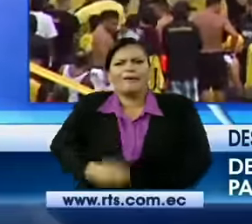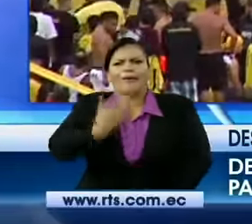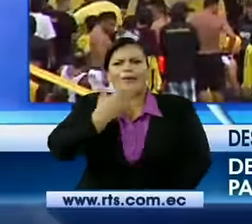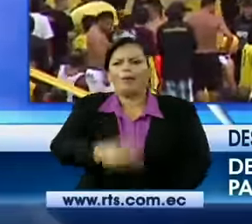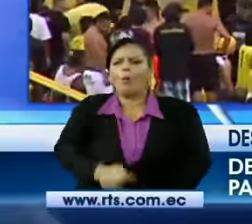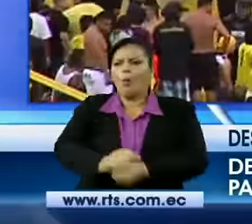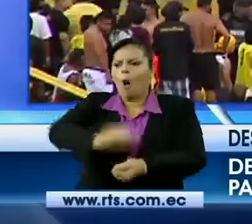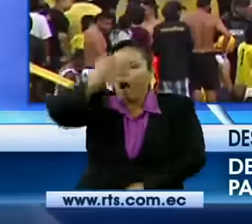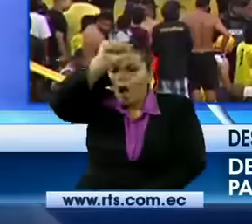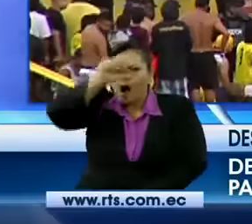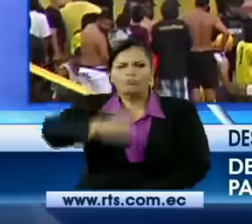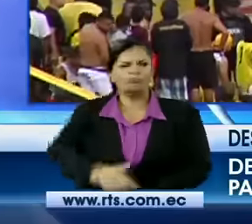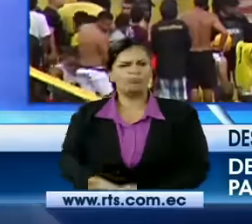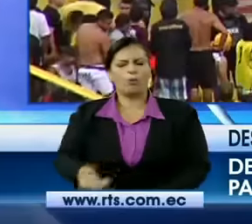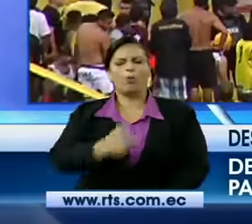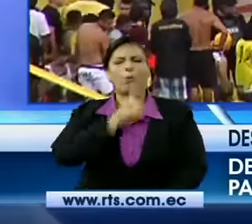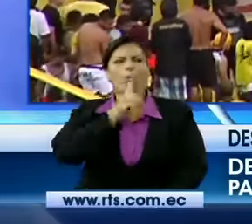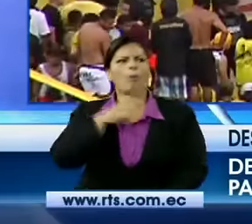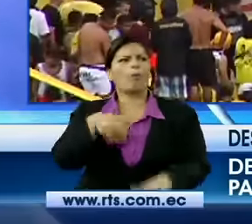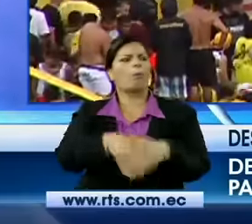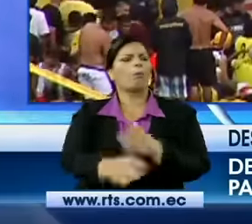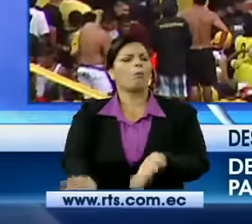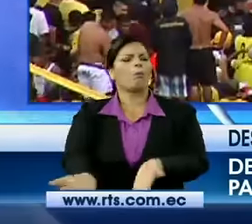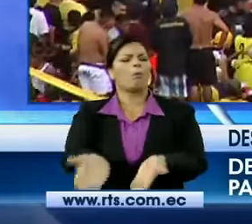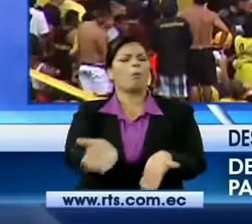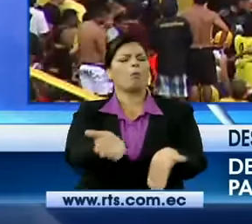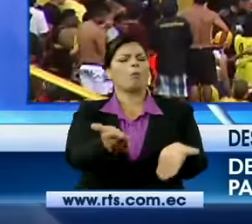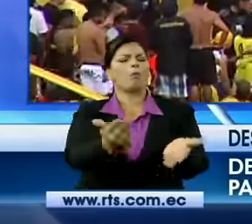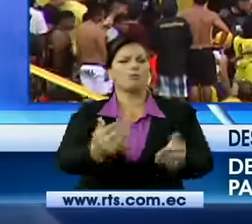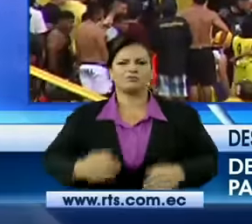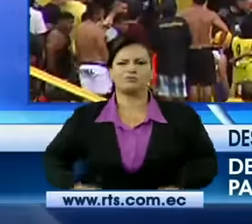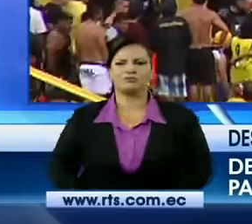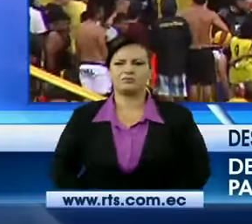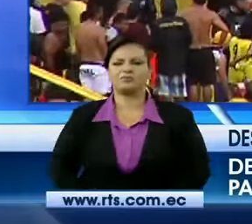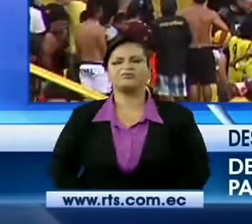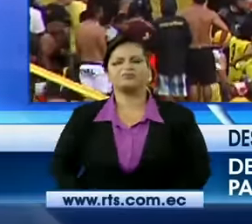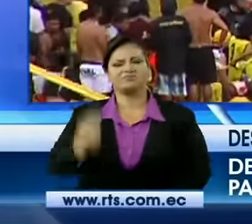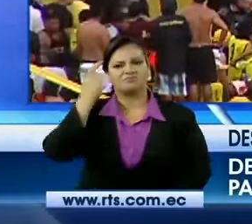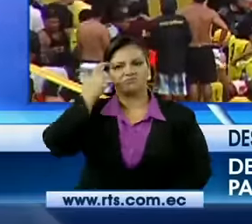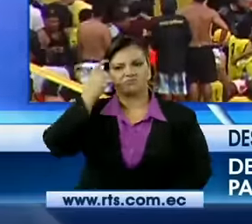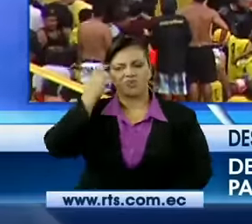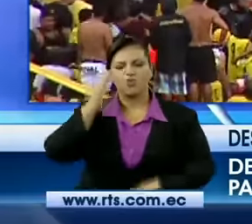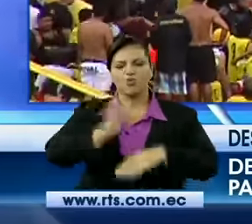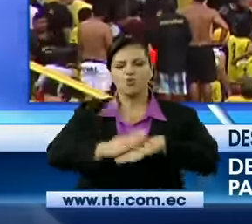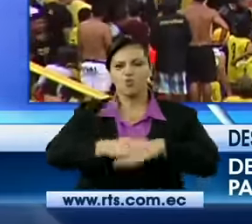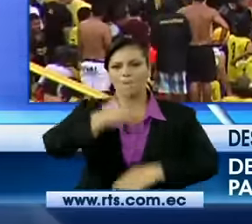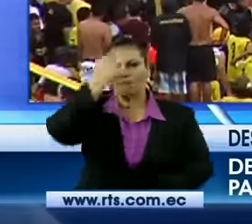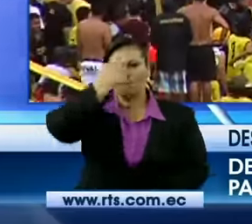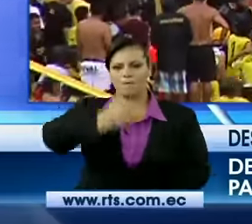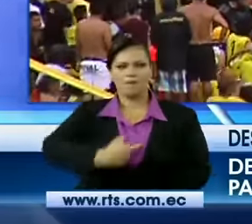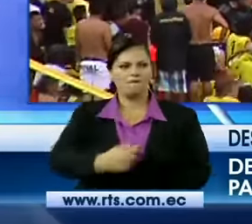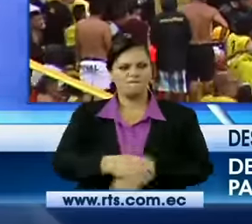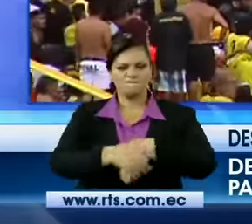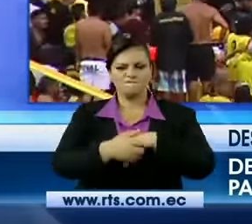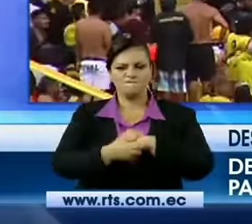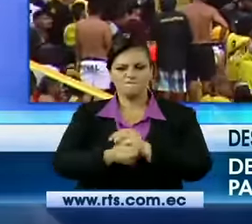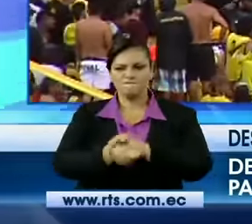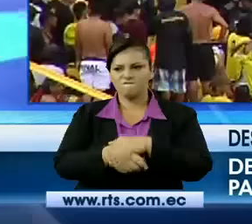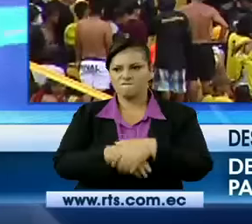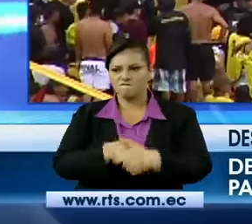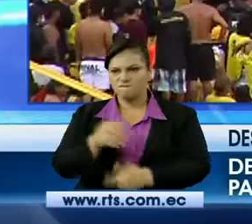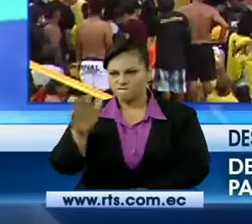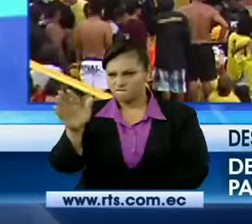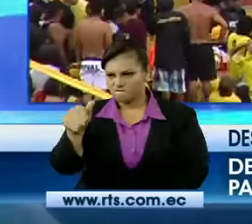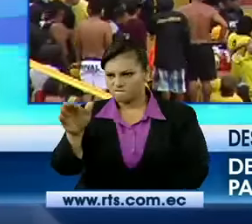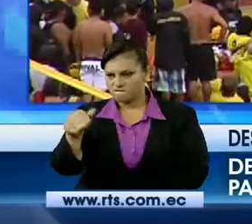perjudicar al equipo. Mira, económicamente lo perjudican al equipo, un equipo que lo que más tiene es deuda, Luis. Claro. Lo perjudican porque Barcelona tiene que